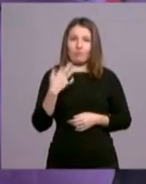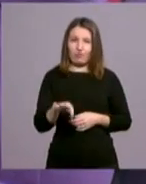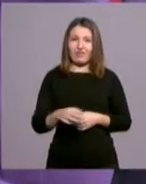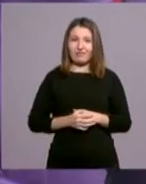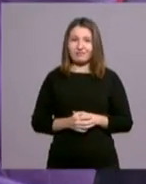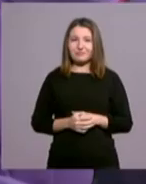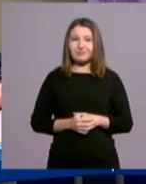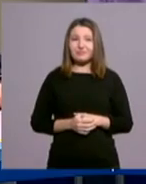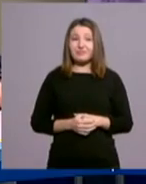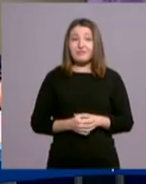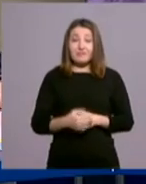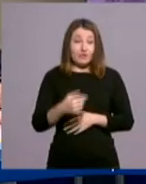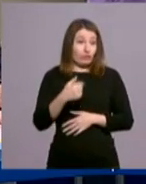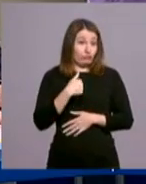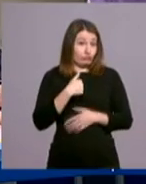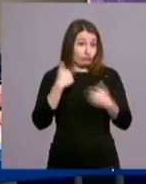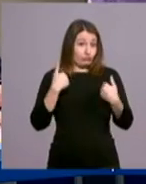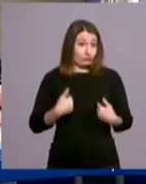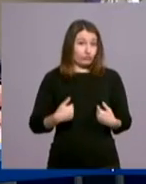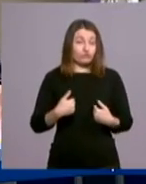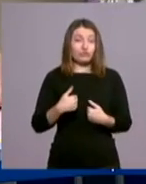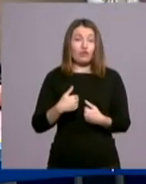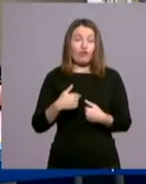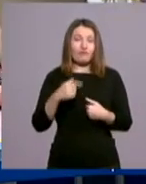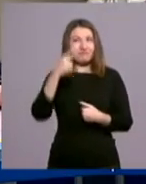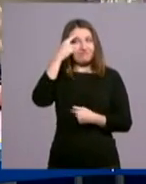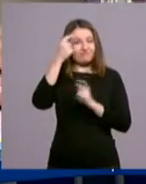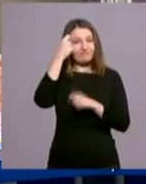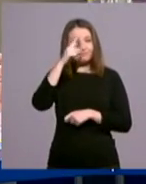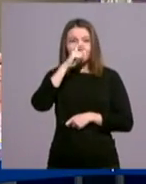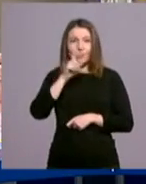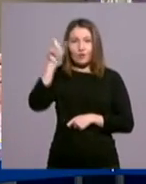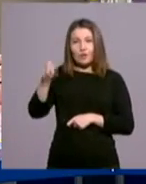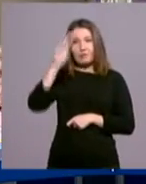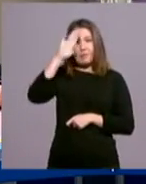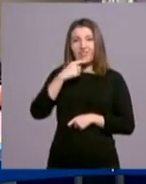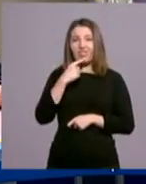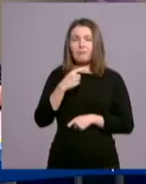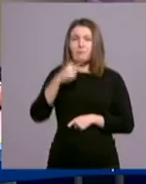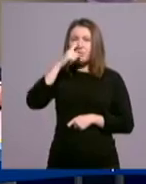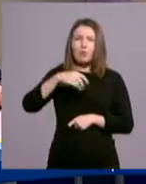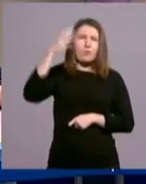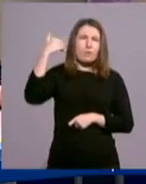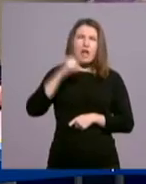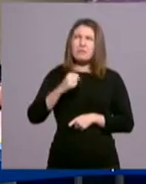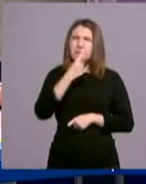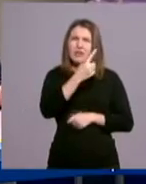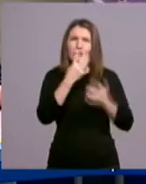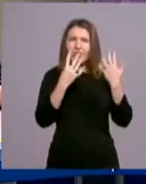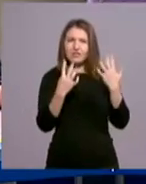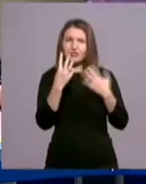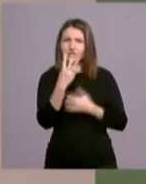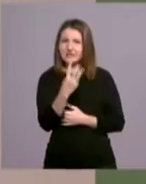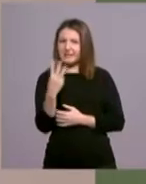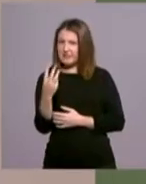Yo me quedo con la anécdota esta que nos contó el Papa en la sala regia, cuando dice, yo recuerdo una confesión, el año creo que era 1953, me parece que